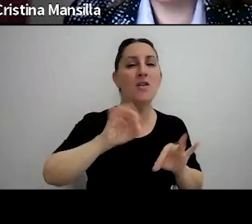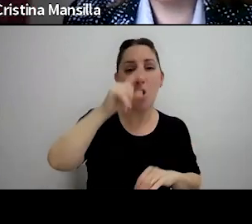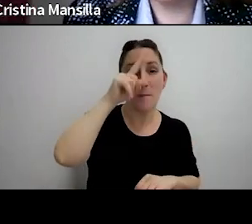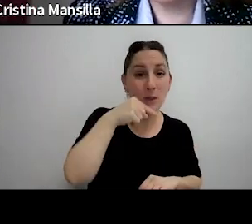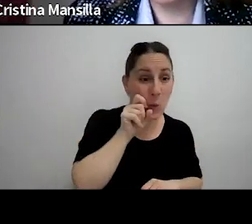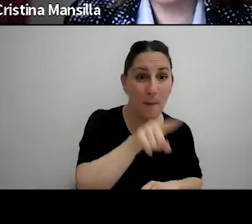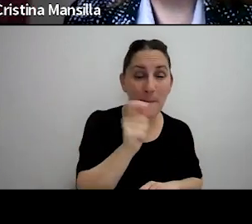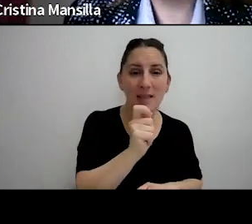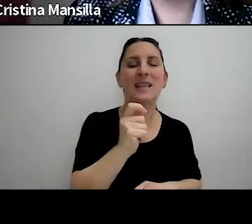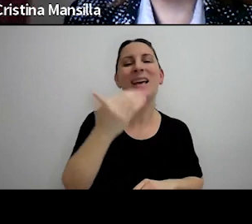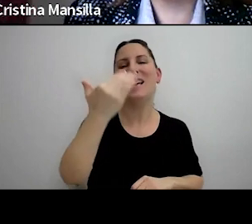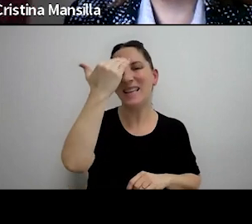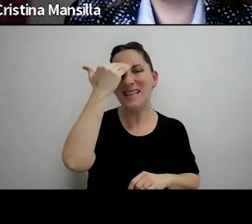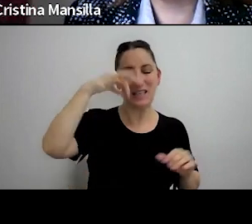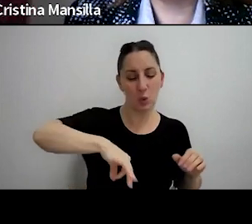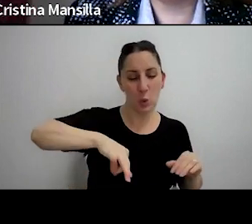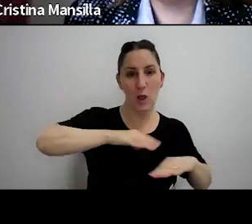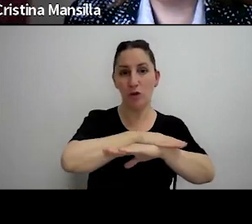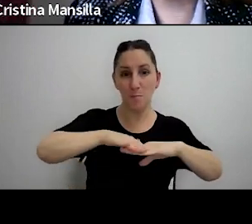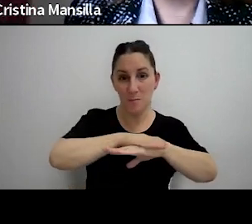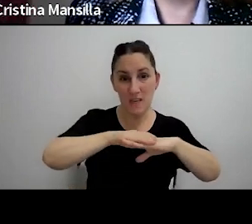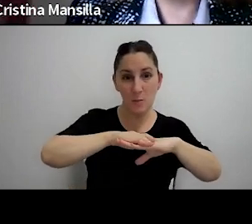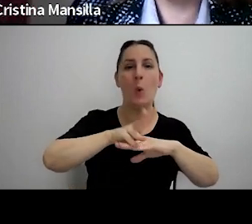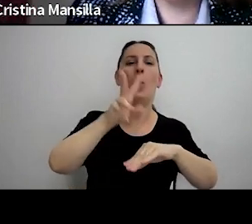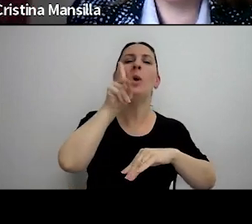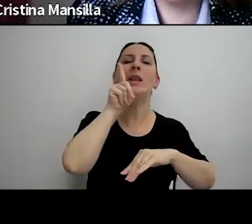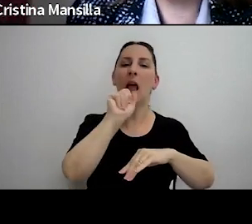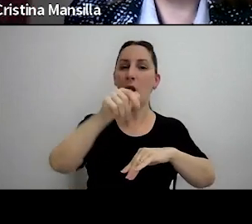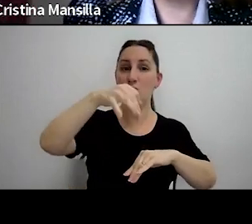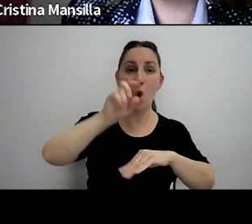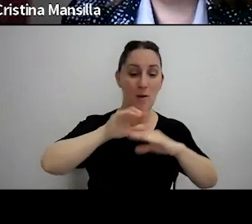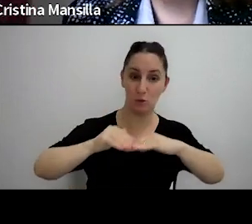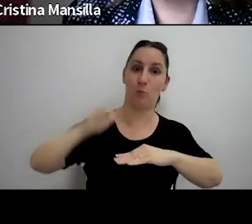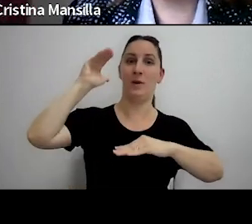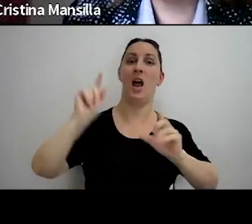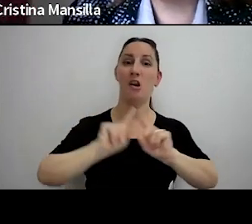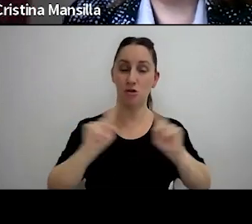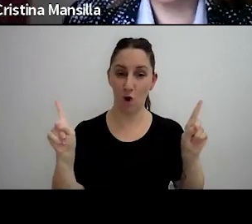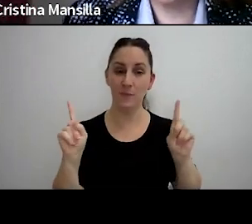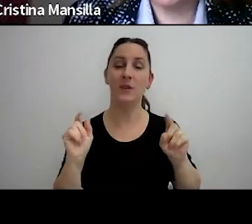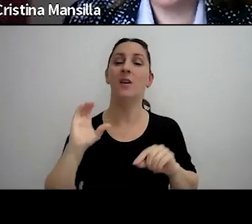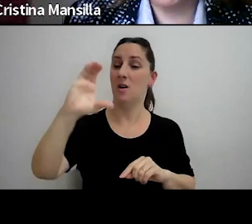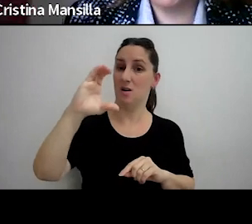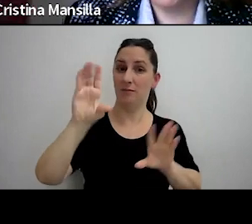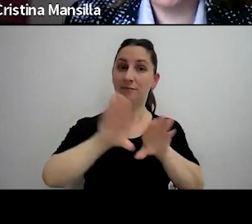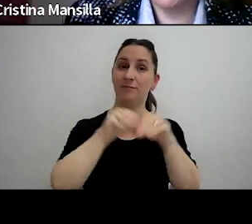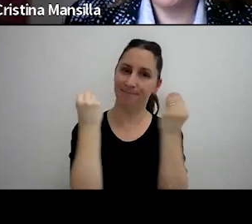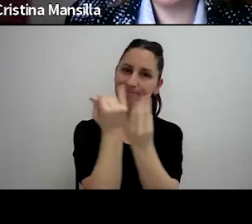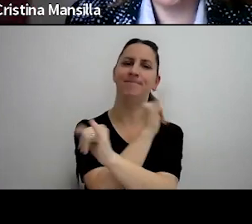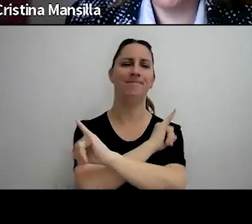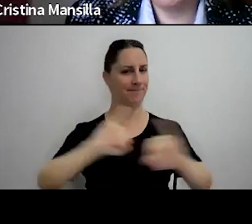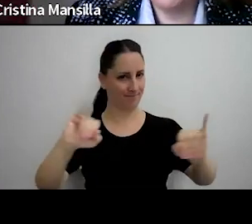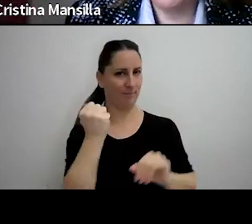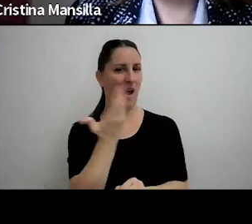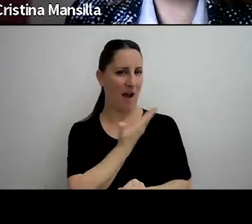supere estos quince salarios mínimos vitales y móviles y vuelvo a insistir importe que va a ser difundido por la administración